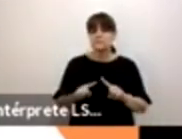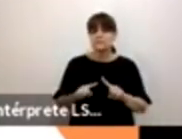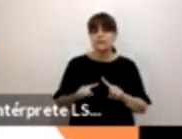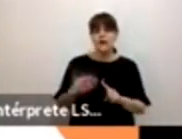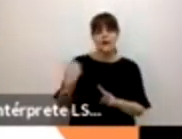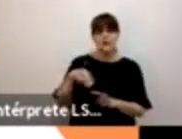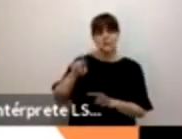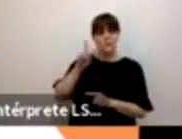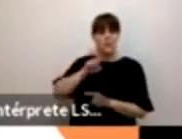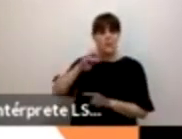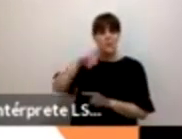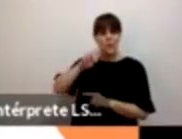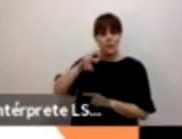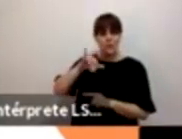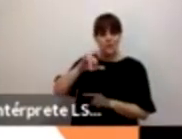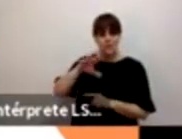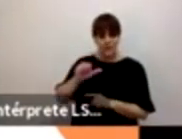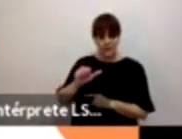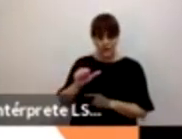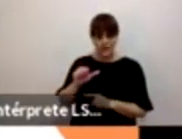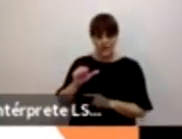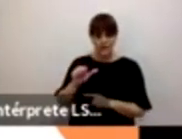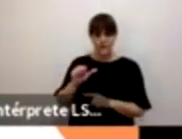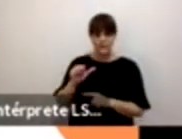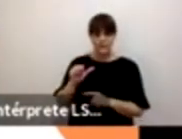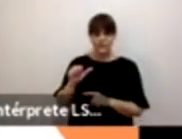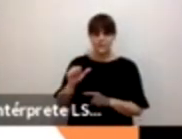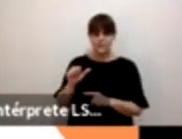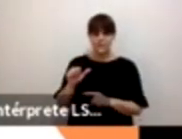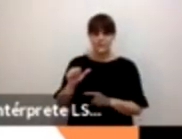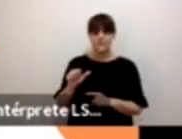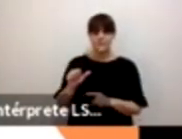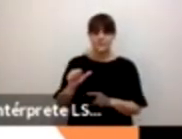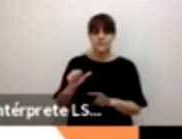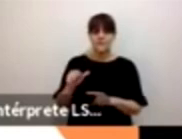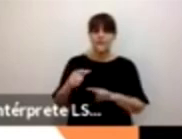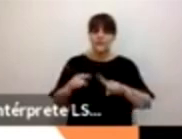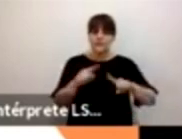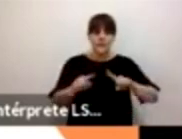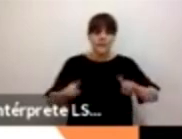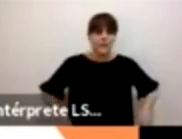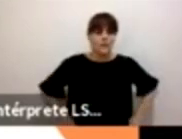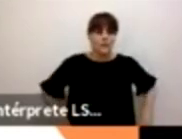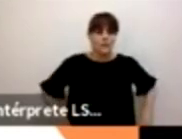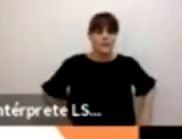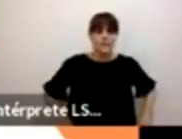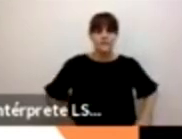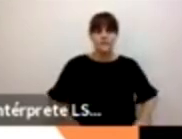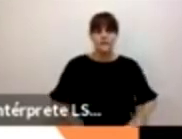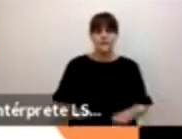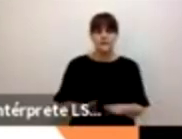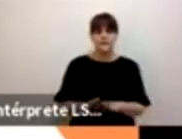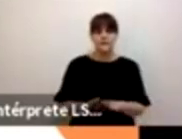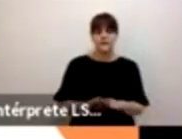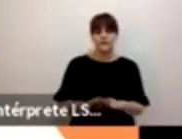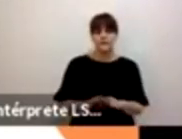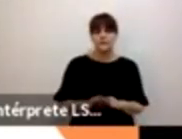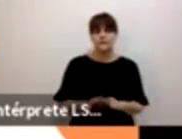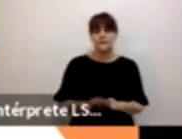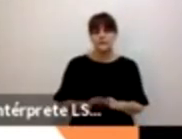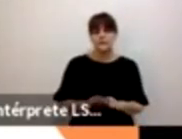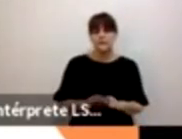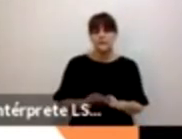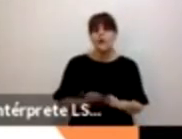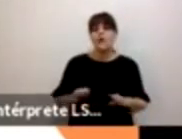desde GEMES es lo que conocemos como aquellos patrones de actitudes y comportamientos que reproducimos los hombres o la población en general